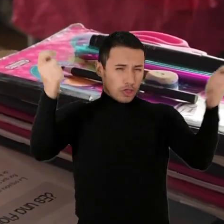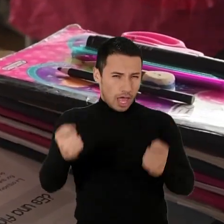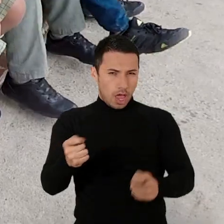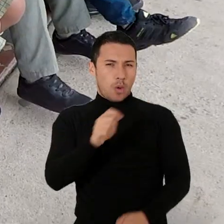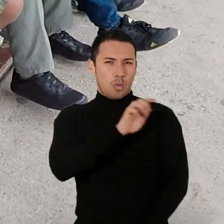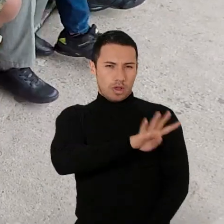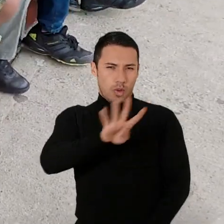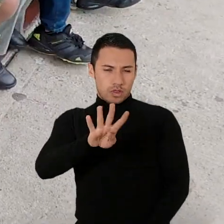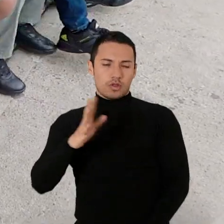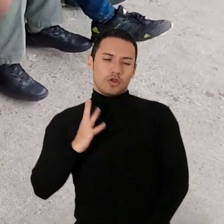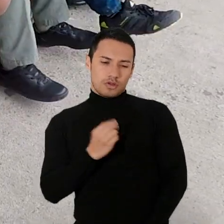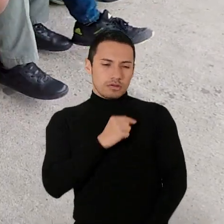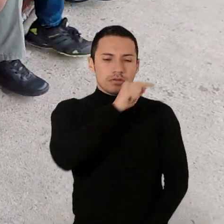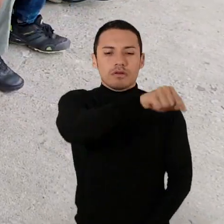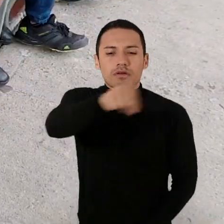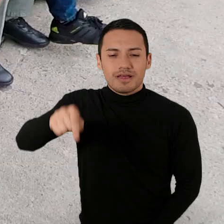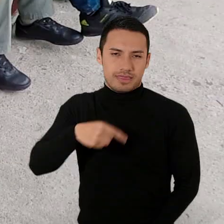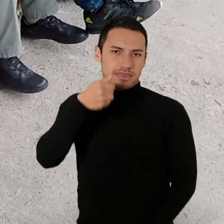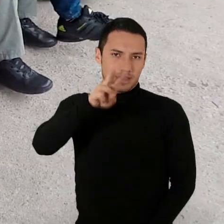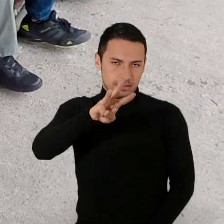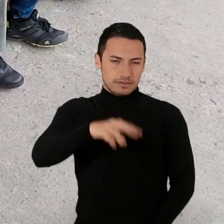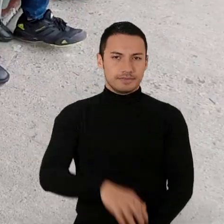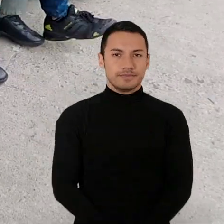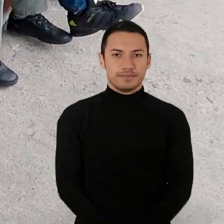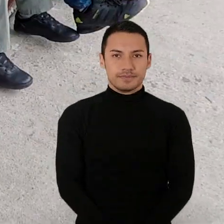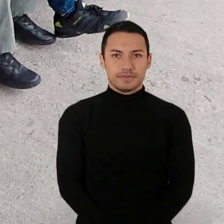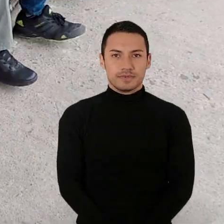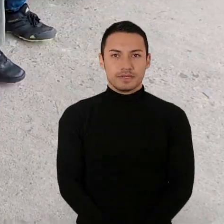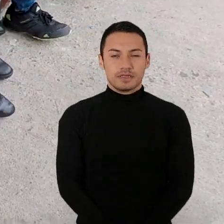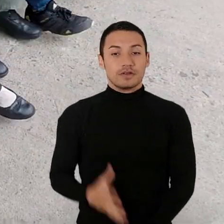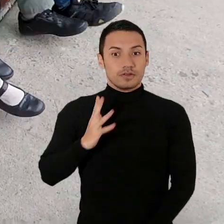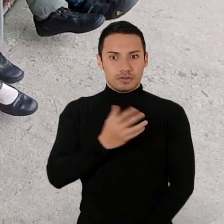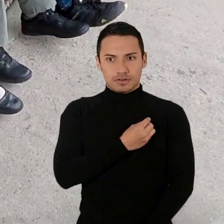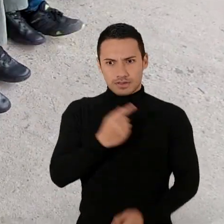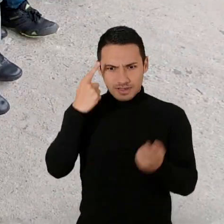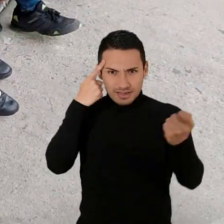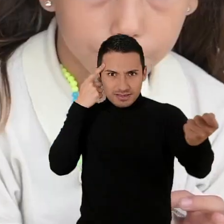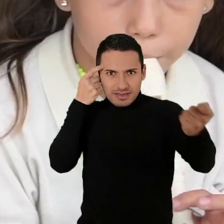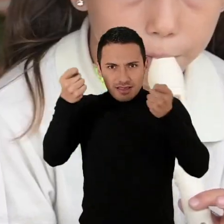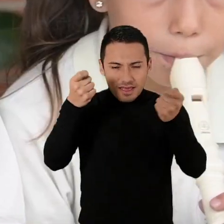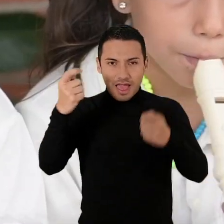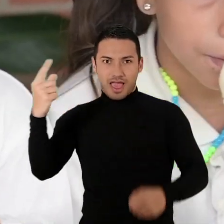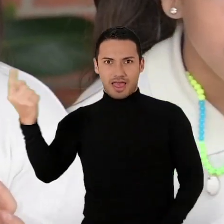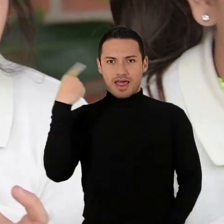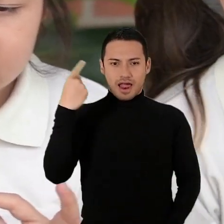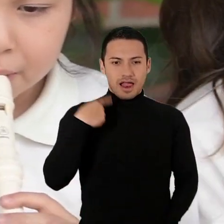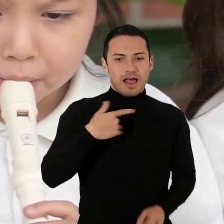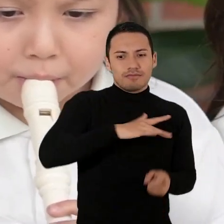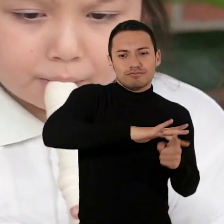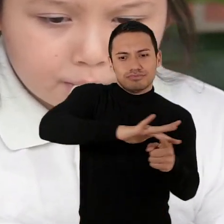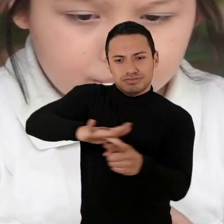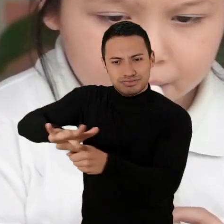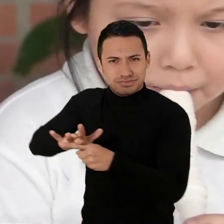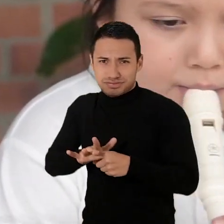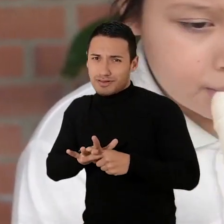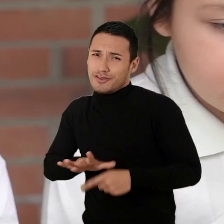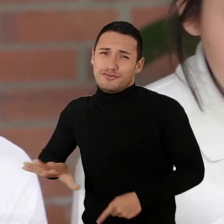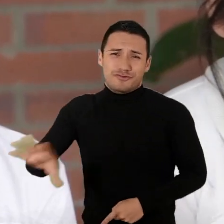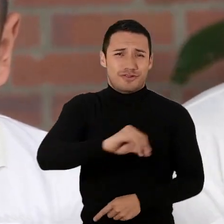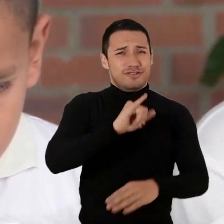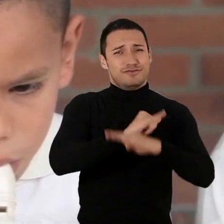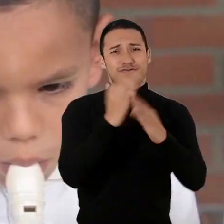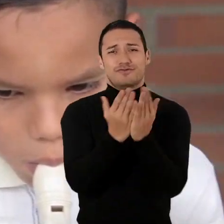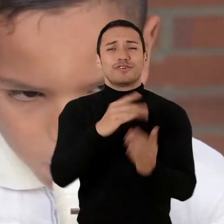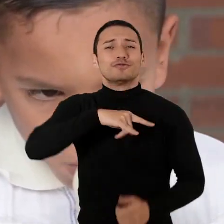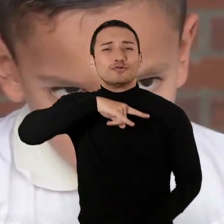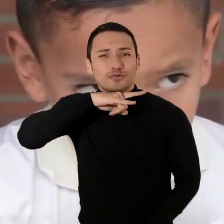44 del municipio de Jumbo lo cual es muy importante, nosotros queremos que sea una estrategia general que pueda ajustarse a un programa